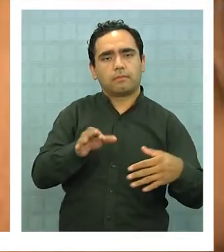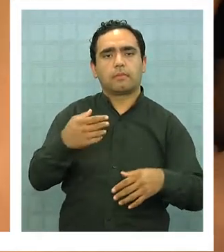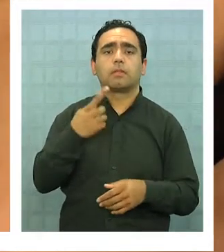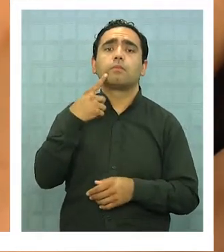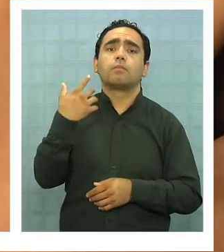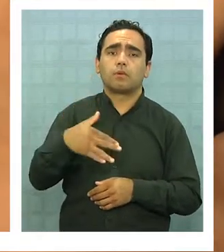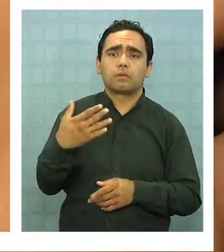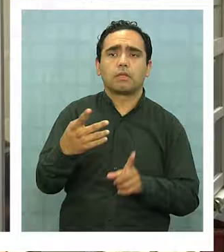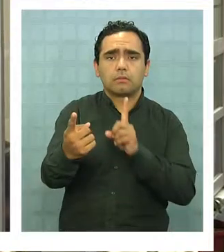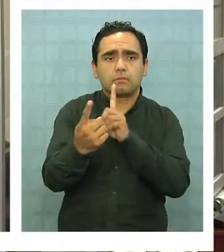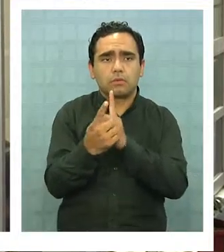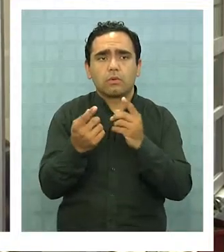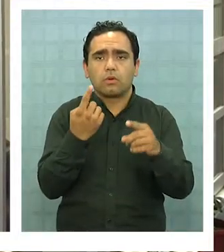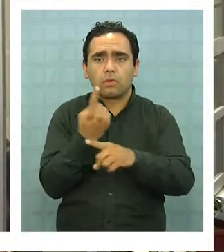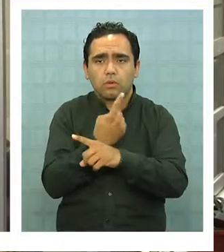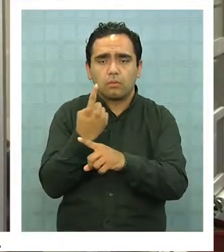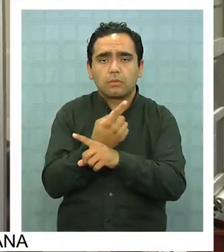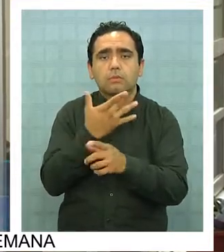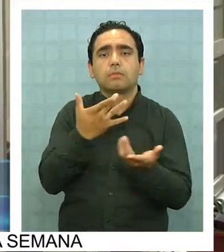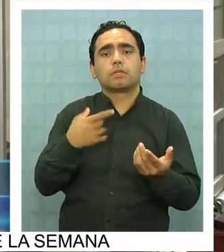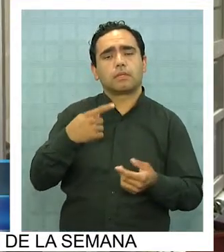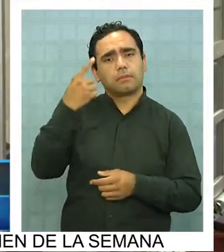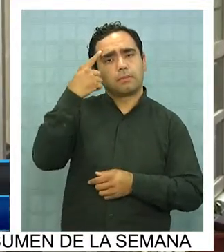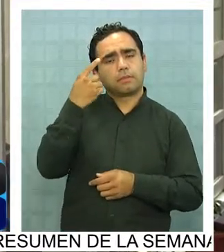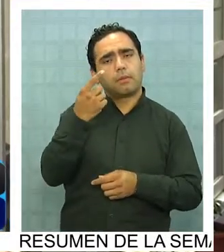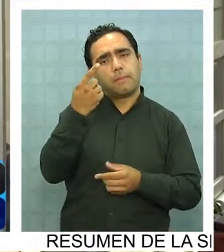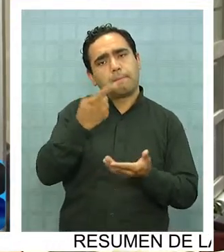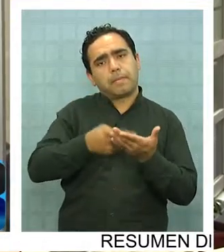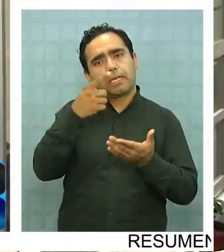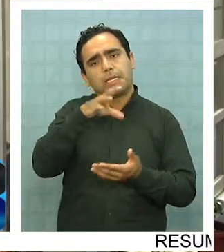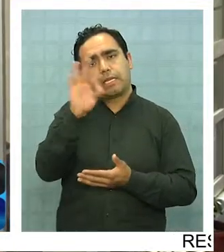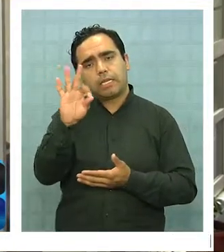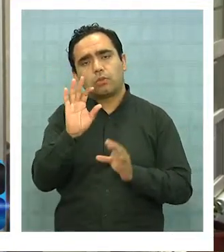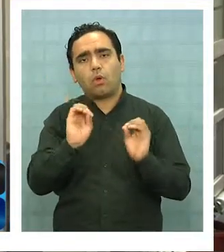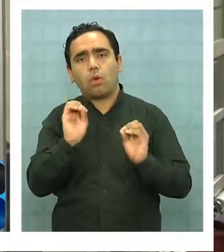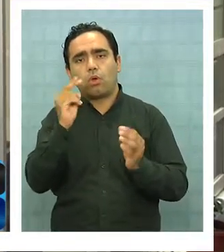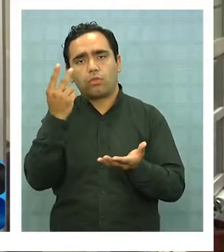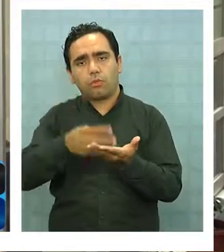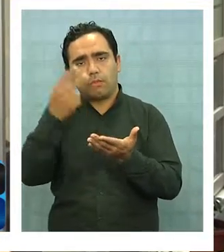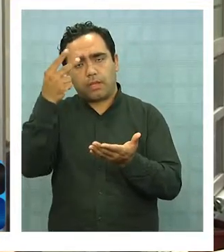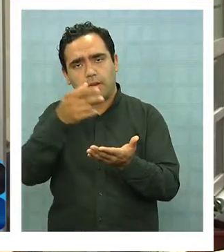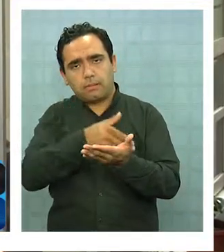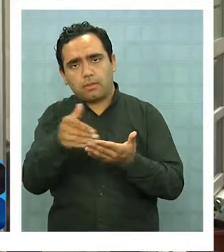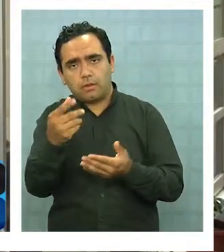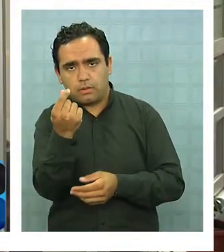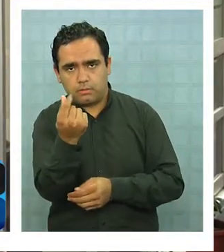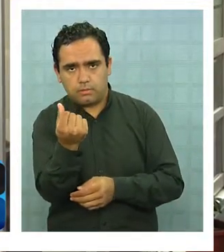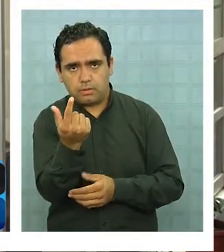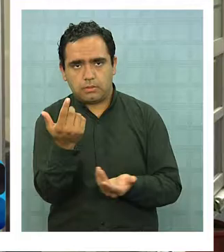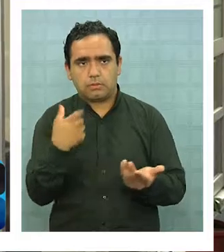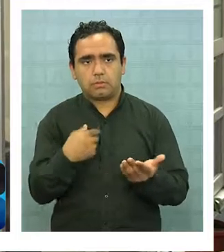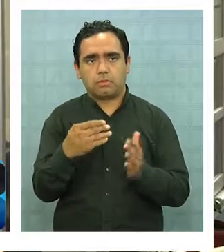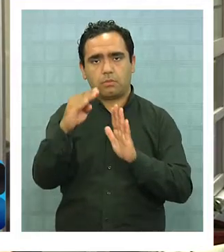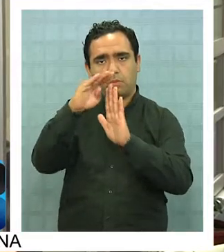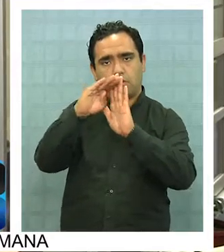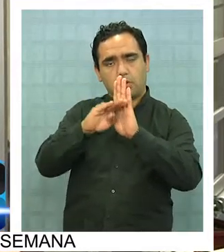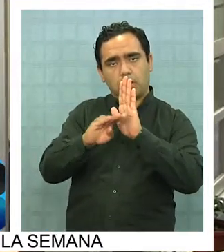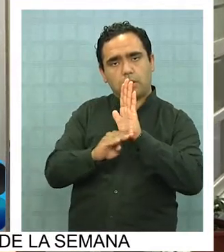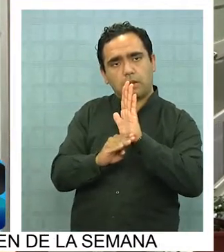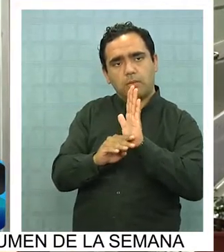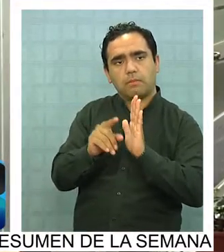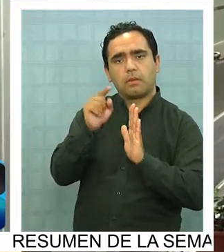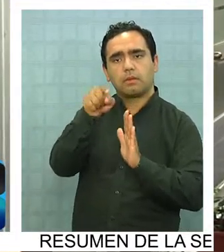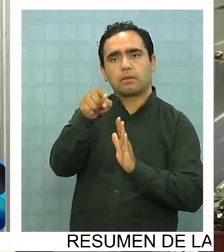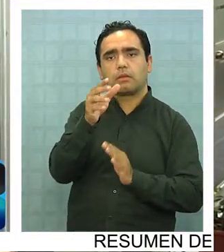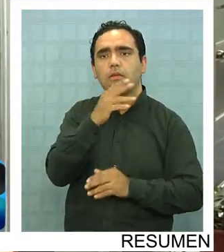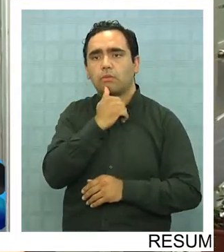converse sobre ello porque si vamos a gastarnos 1.500, 2.000 millones de pesos en un programa que no va a dejar instaladas